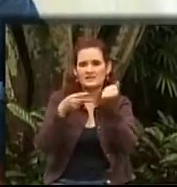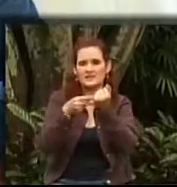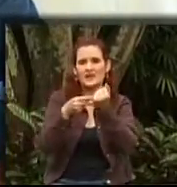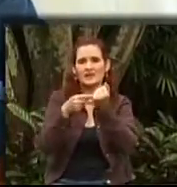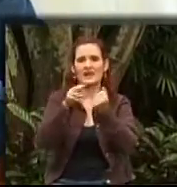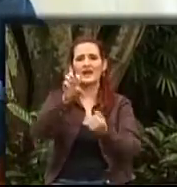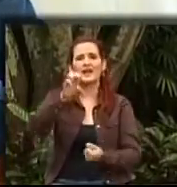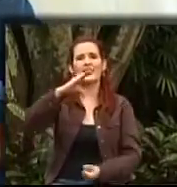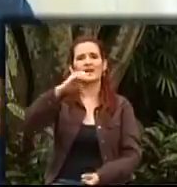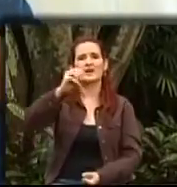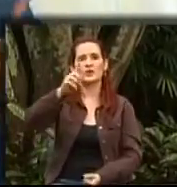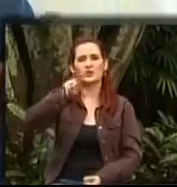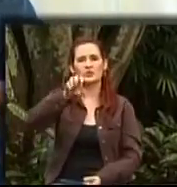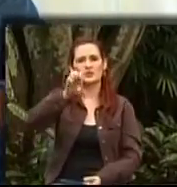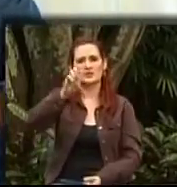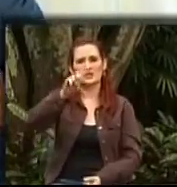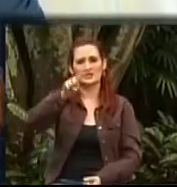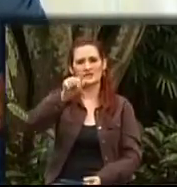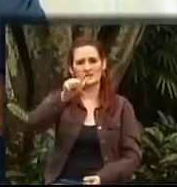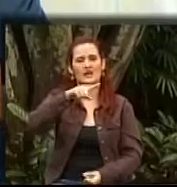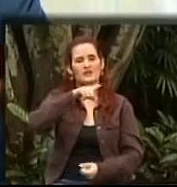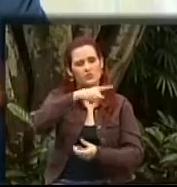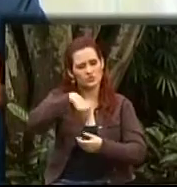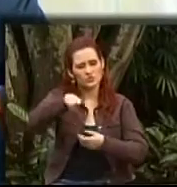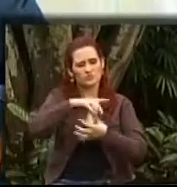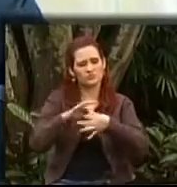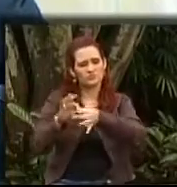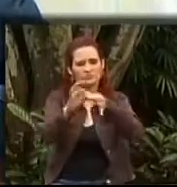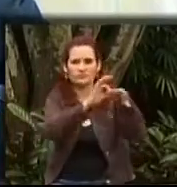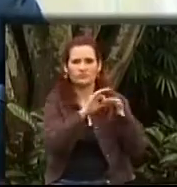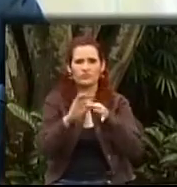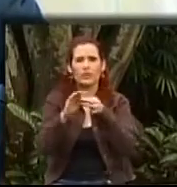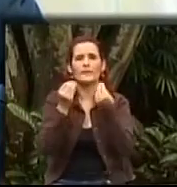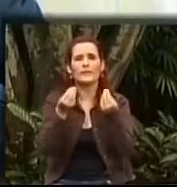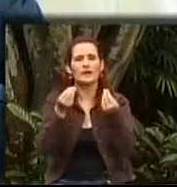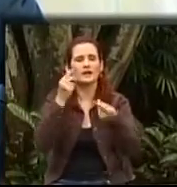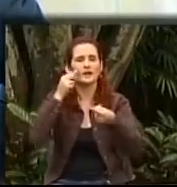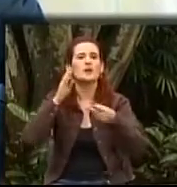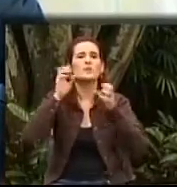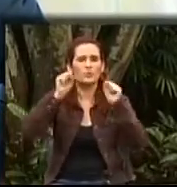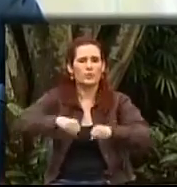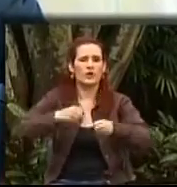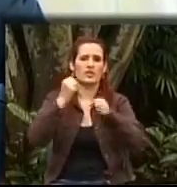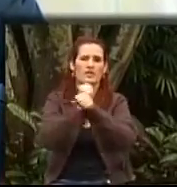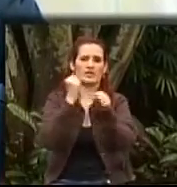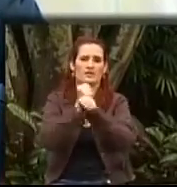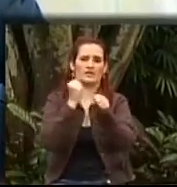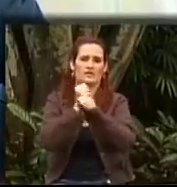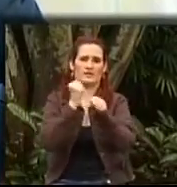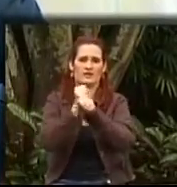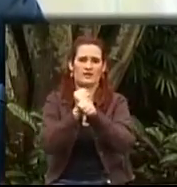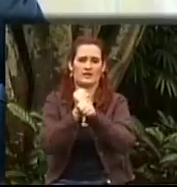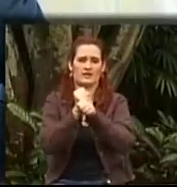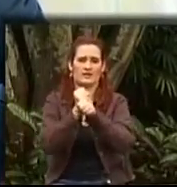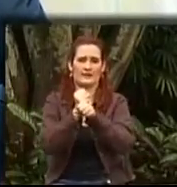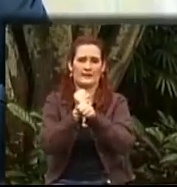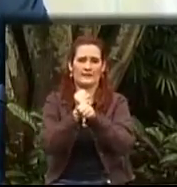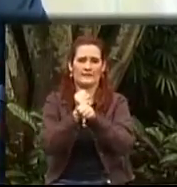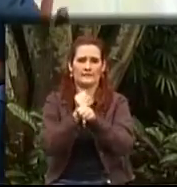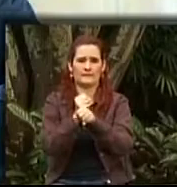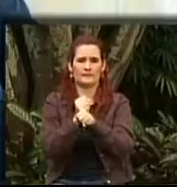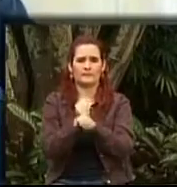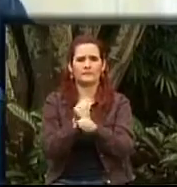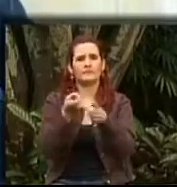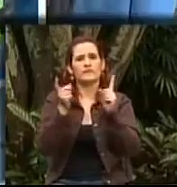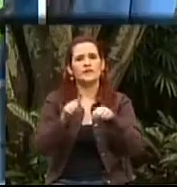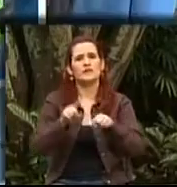y donde lo que buscamos es preparar a las personas para la parte laboral y ocupacional. Tenemos también lo que es